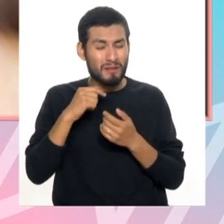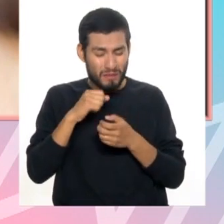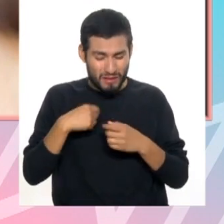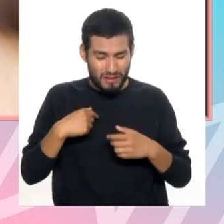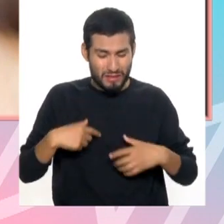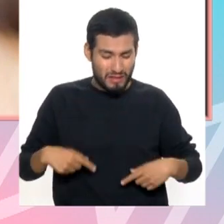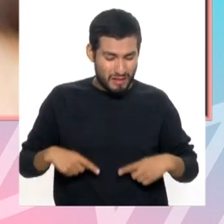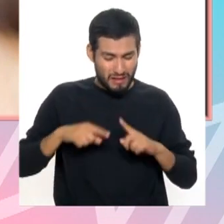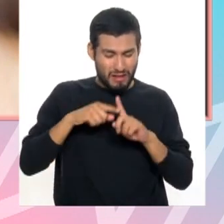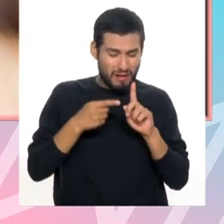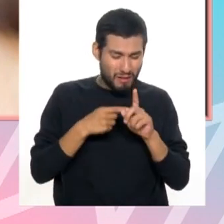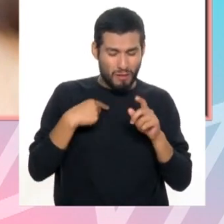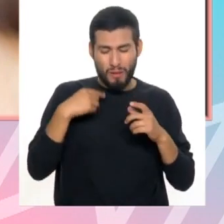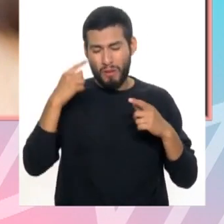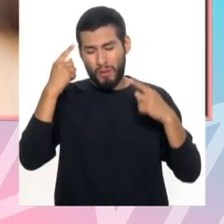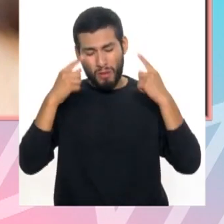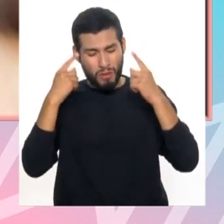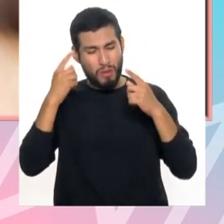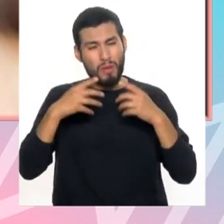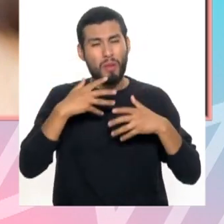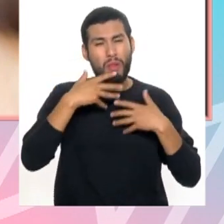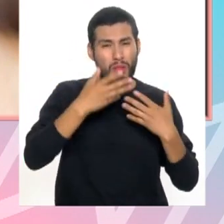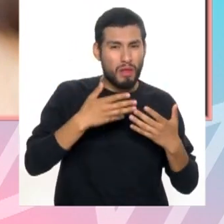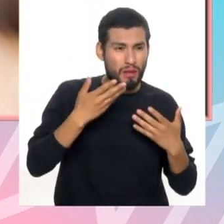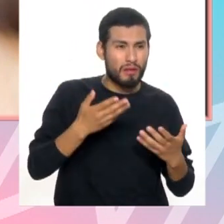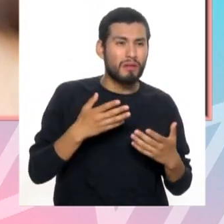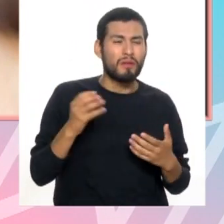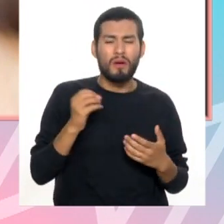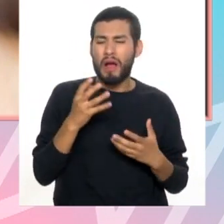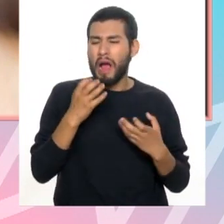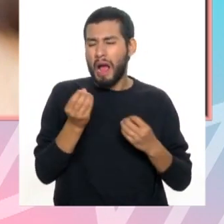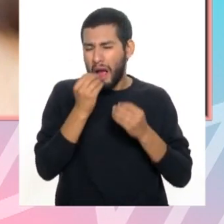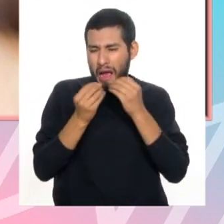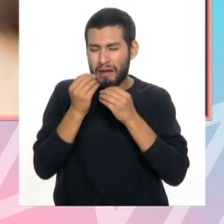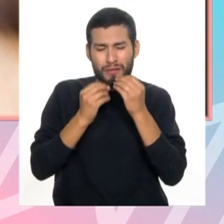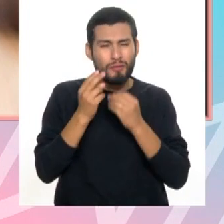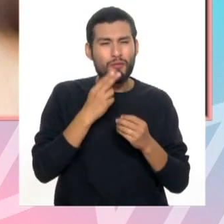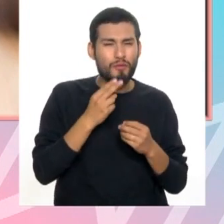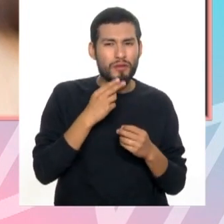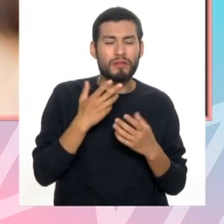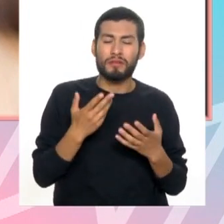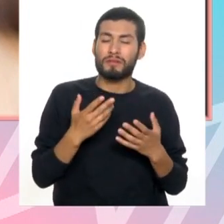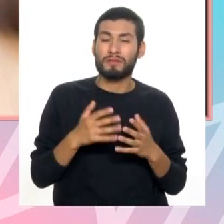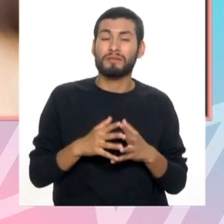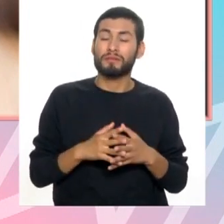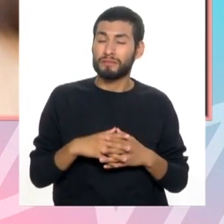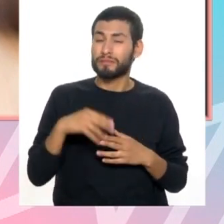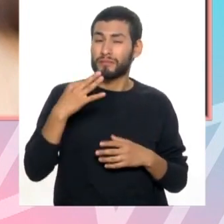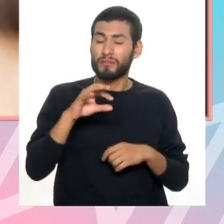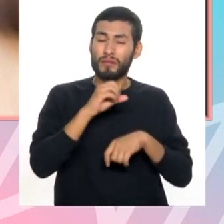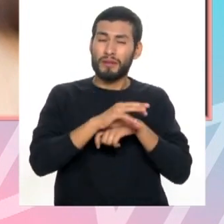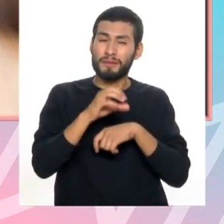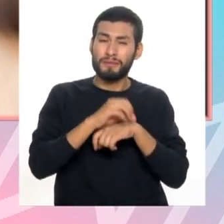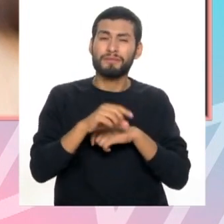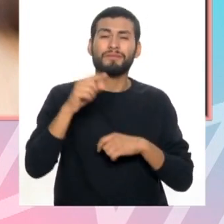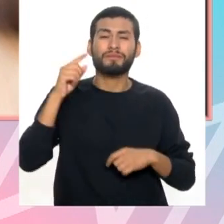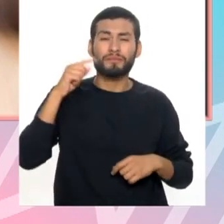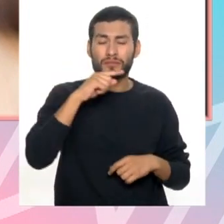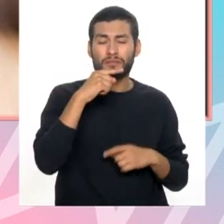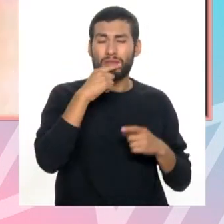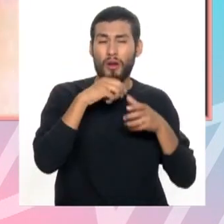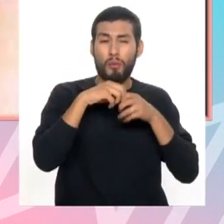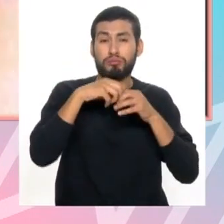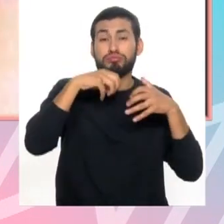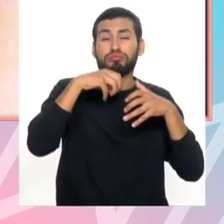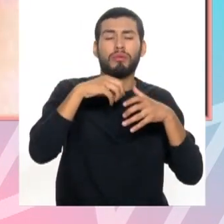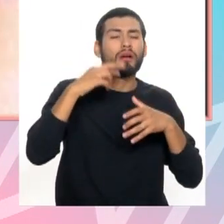que están con las náuseas, con estas cosas, o los antojitos con los dulcecitos. Entonces, bueno, siempre les recomendamos, las encías tienden que inflamarse